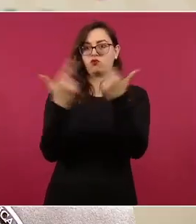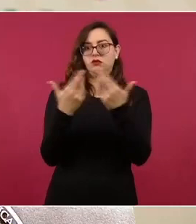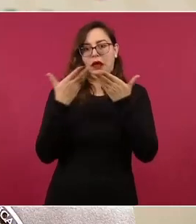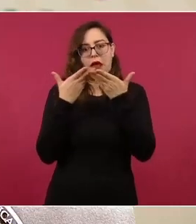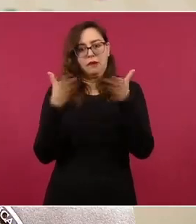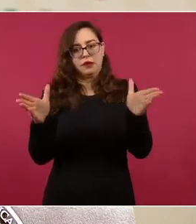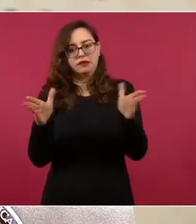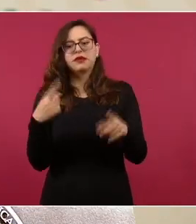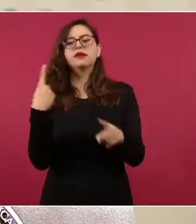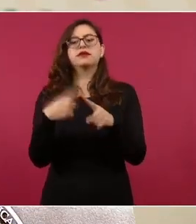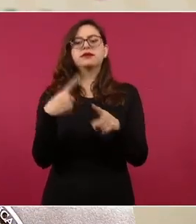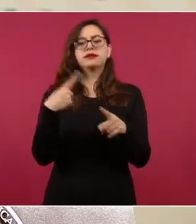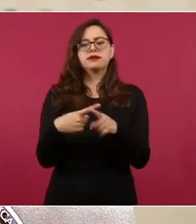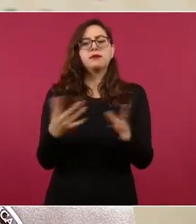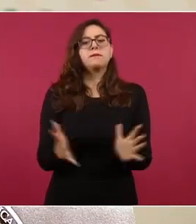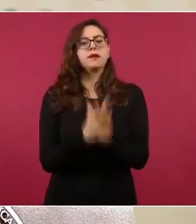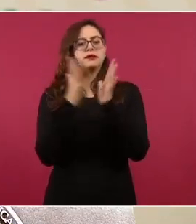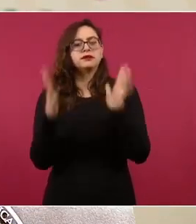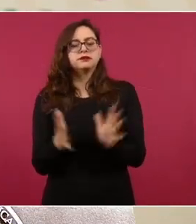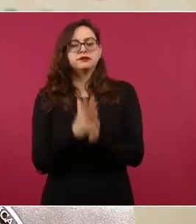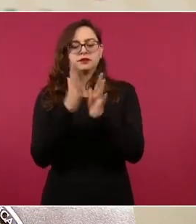Por parte de los Estados Unidos,